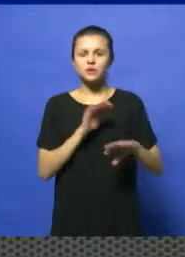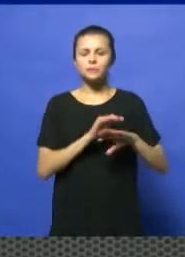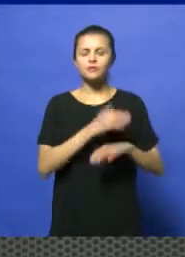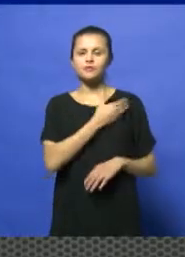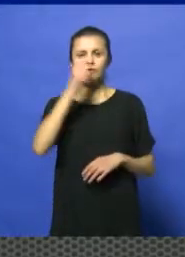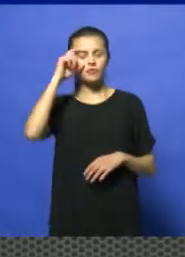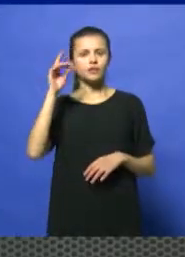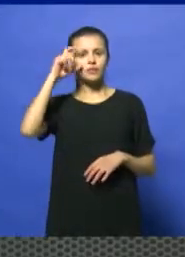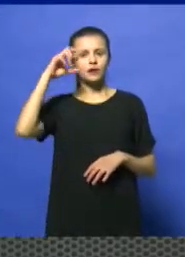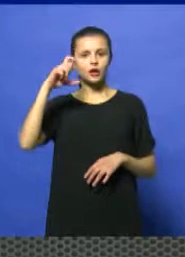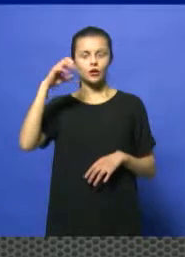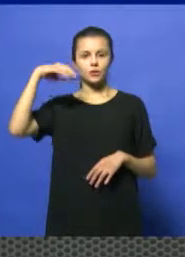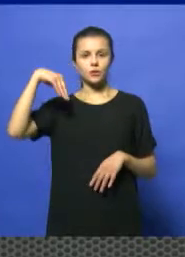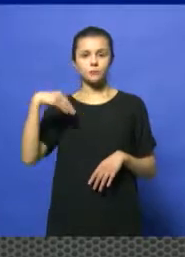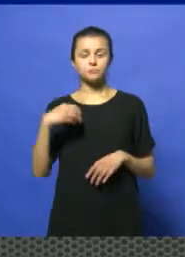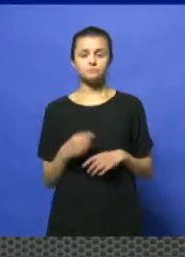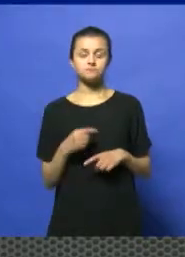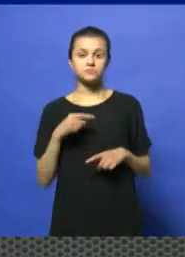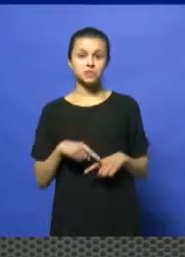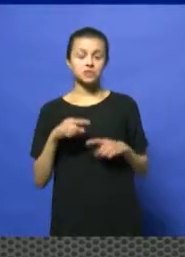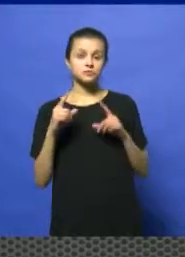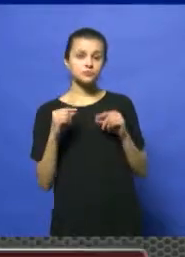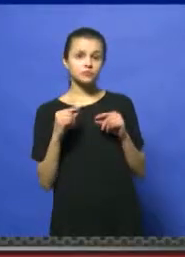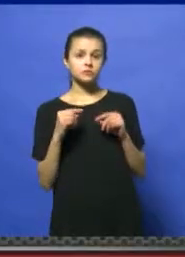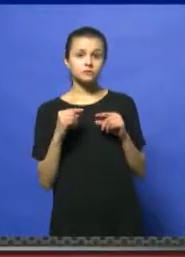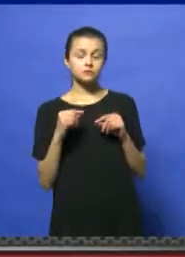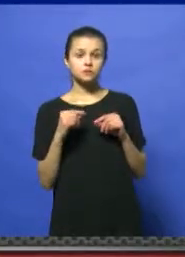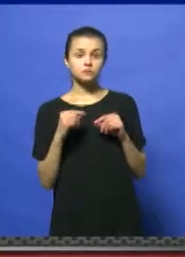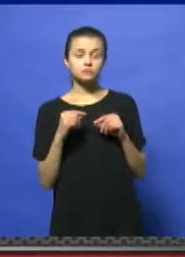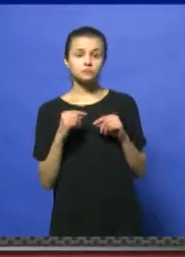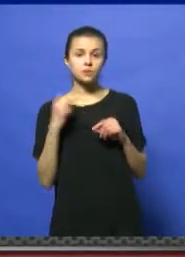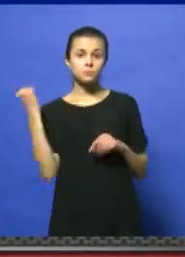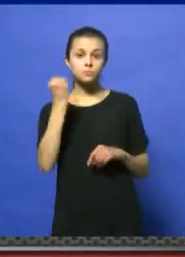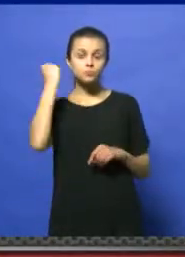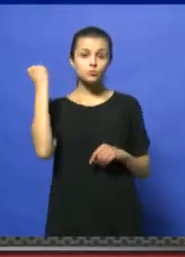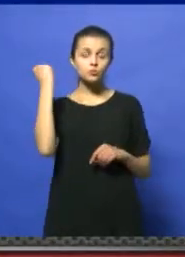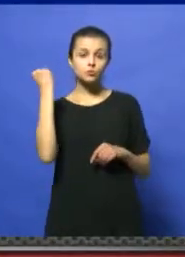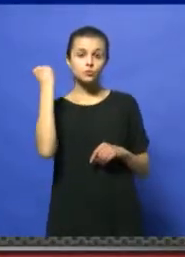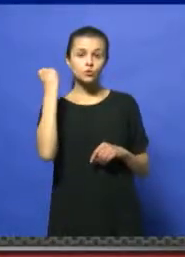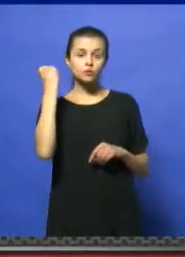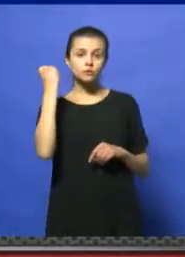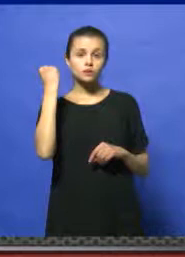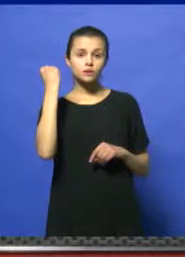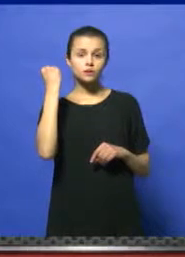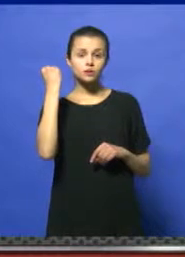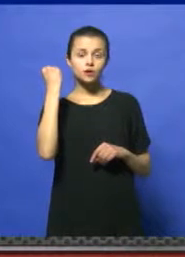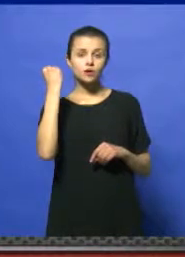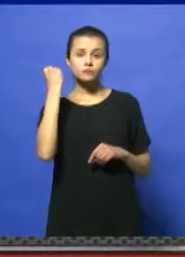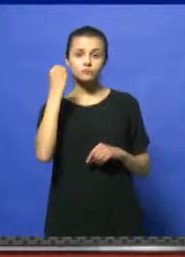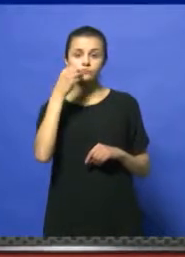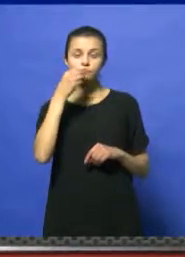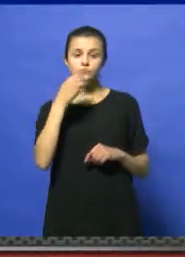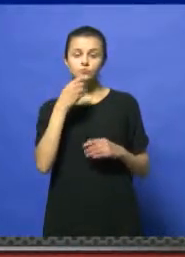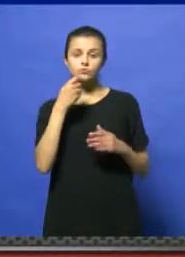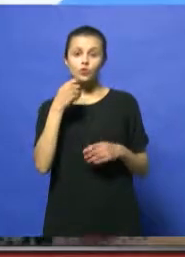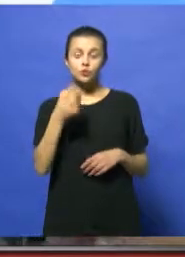Bueno, siempre hay expectativas de que estas fechas concretas, donde hay un incremento de consumo por algún acontecimiento especial,